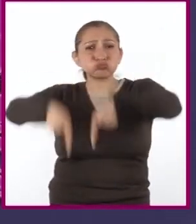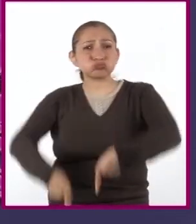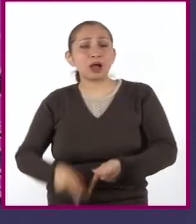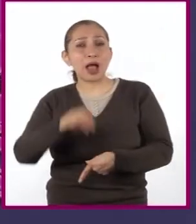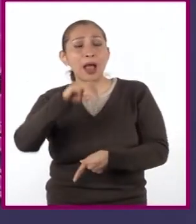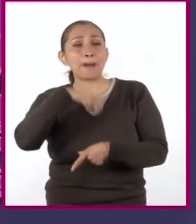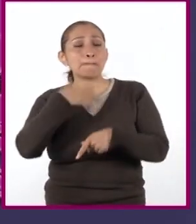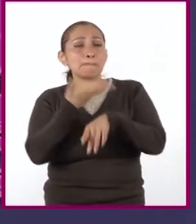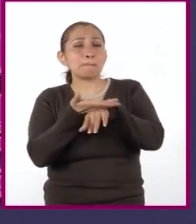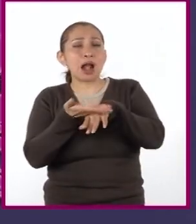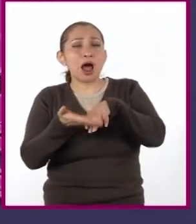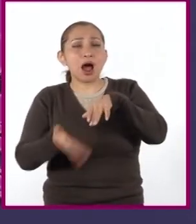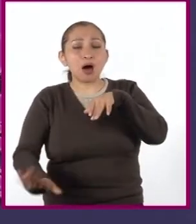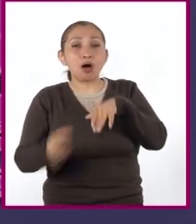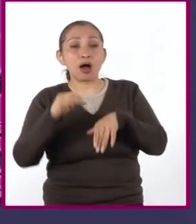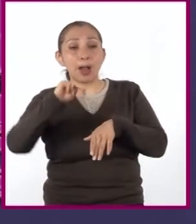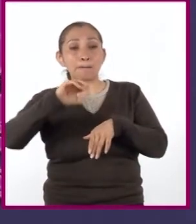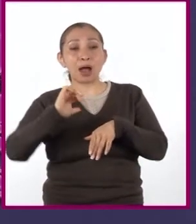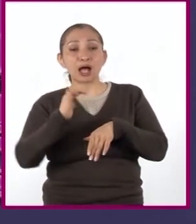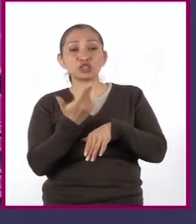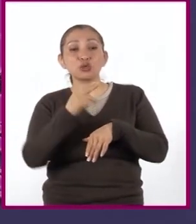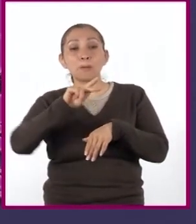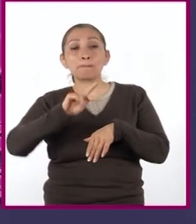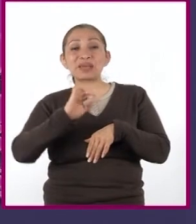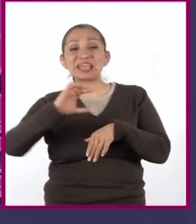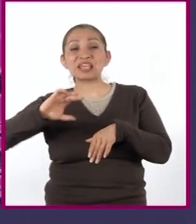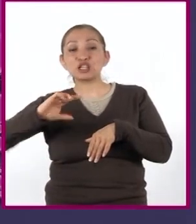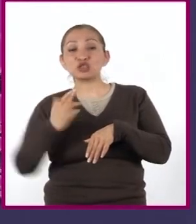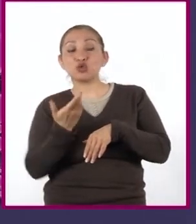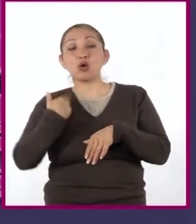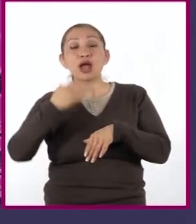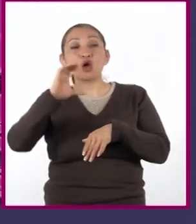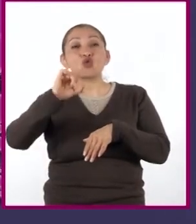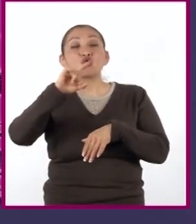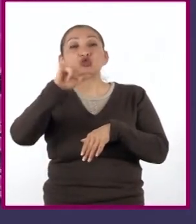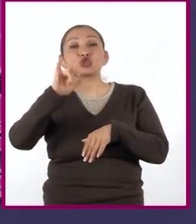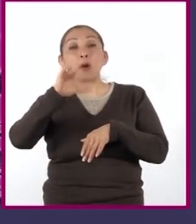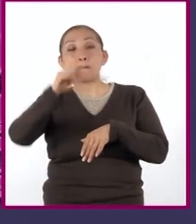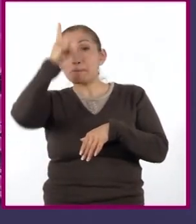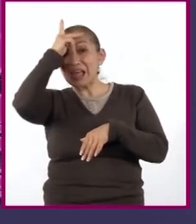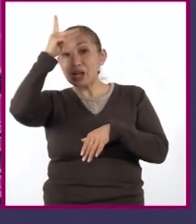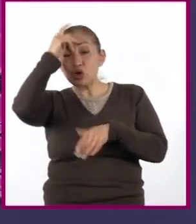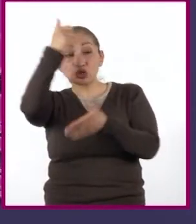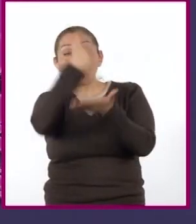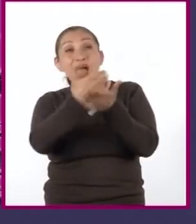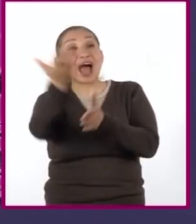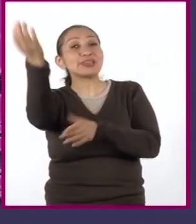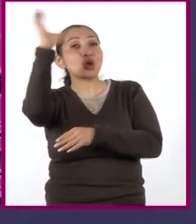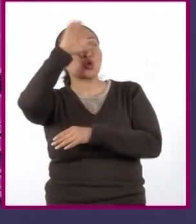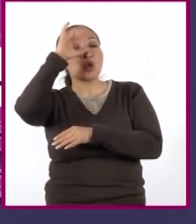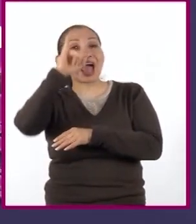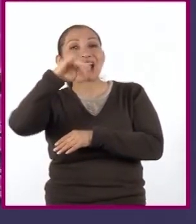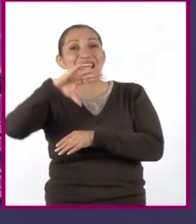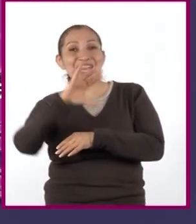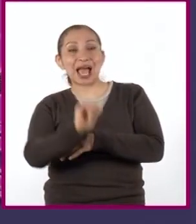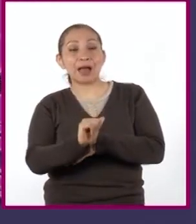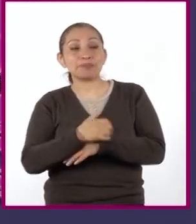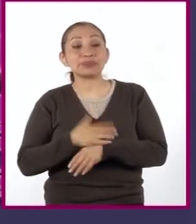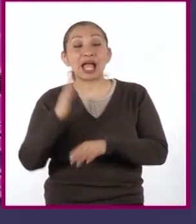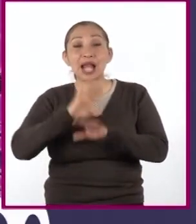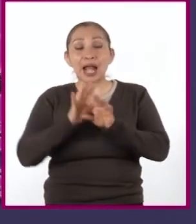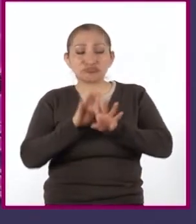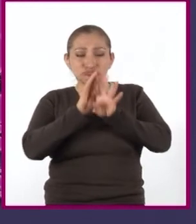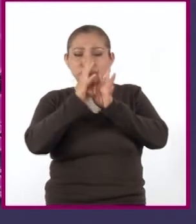de Mármol Blanco. Machu Picchu, en Cusco, Perú, fue una ciudad de la cultura inca. La Gran